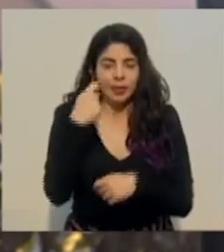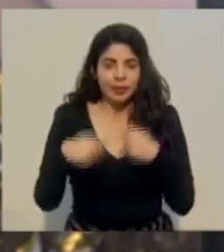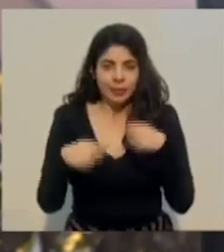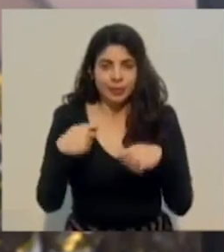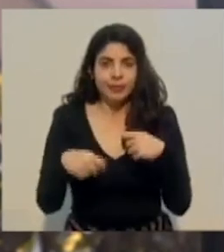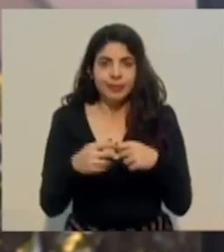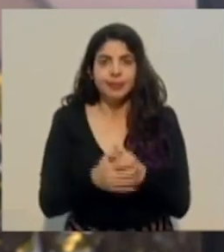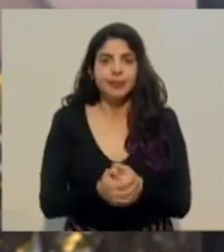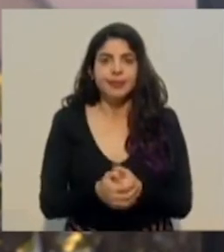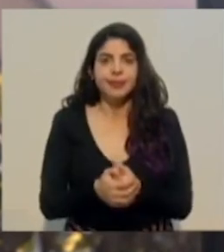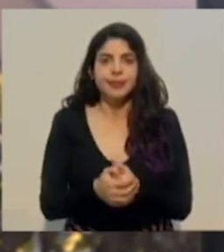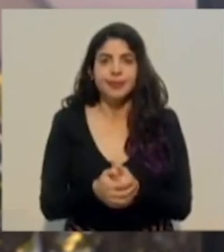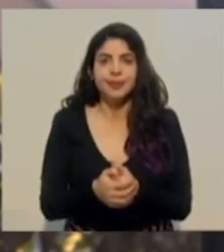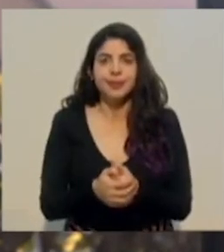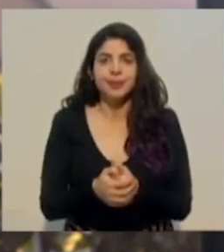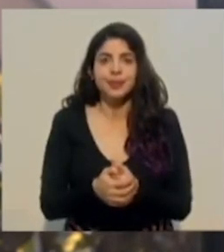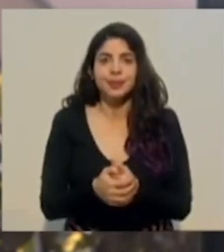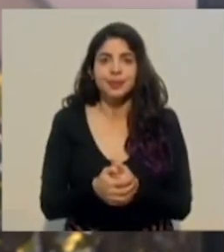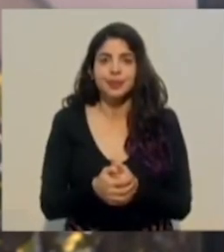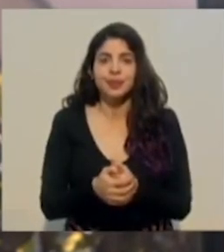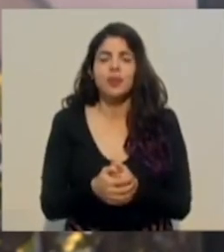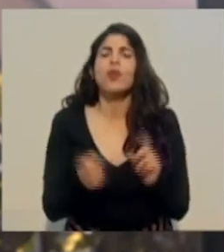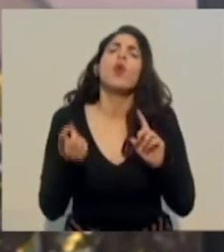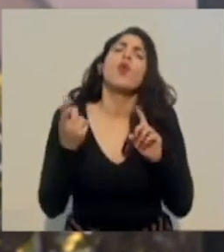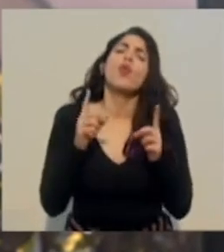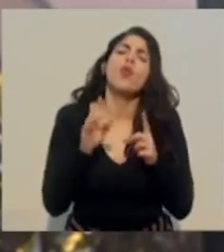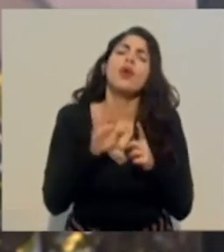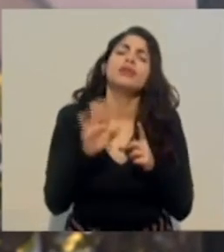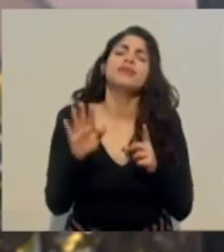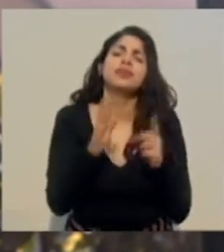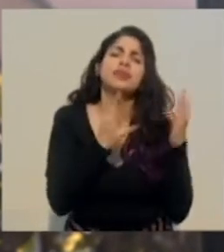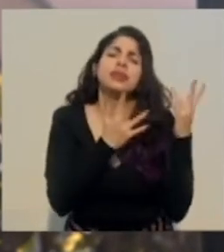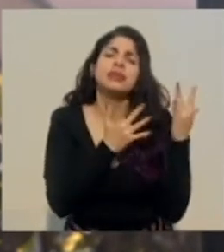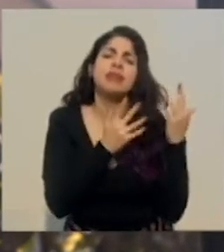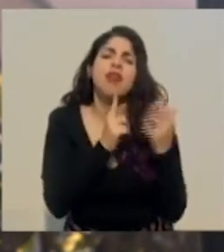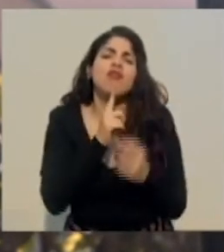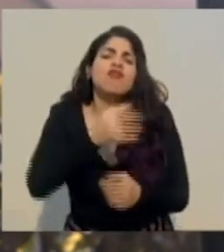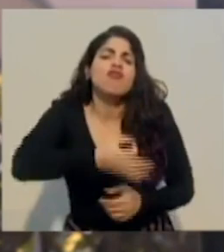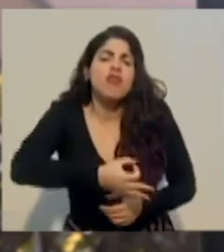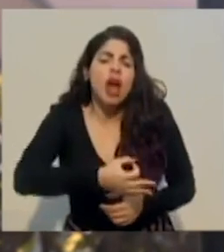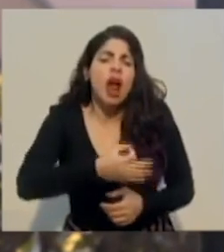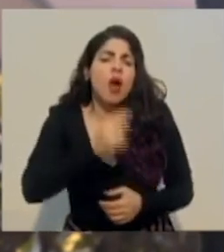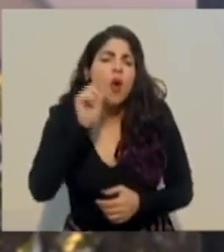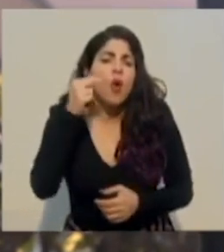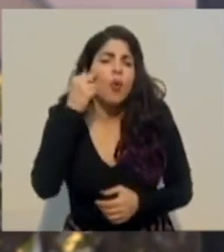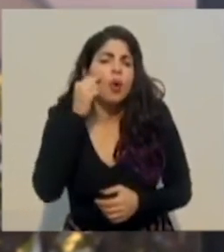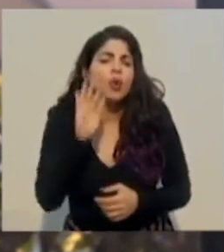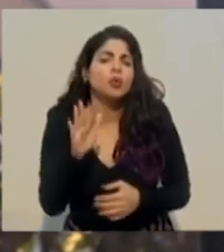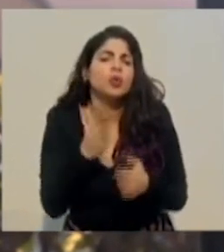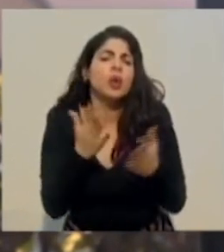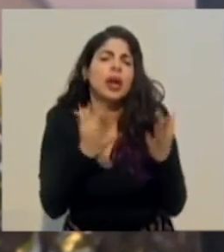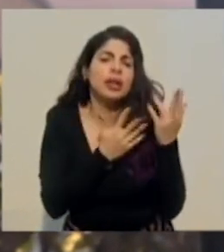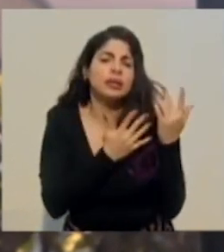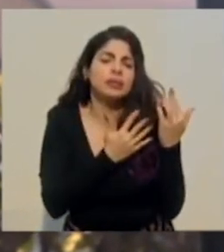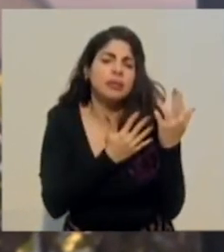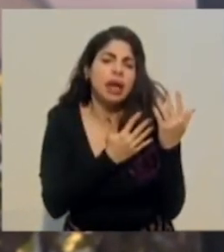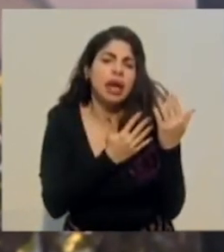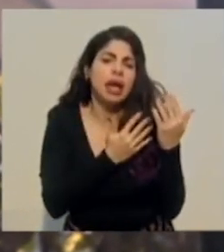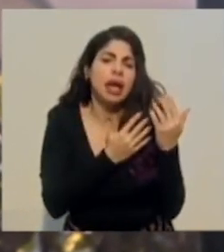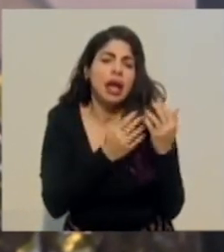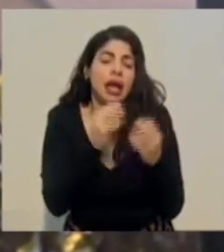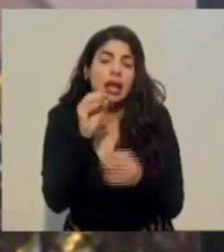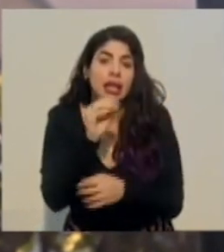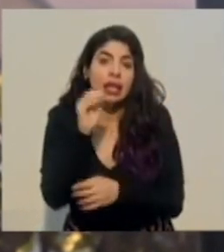¿cuál es la expectativa real que tiene el gobierno de reducir esa tasa tan alarmante